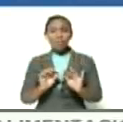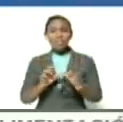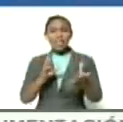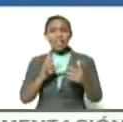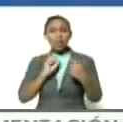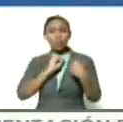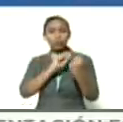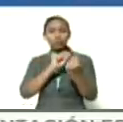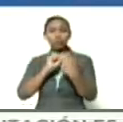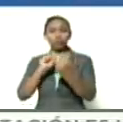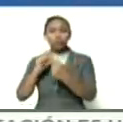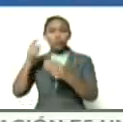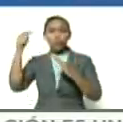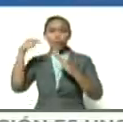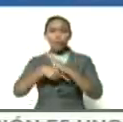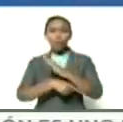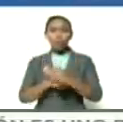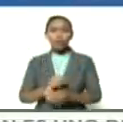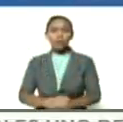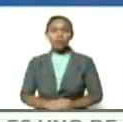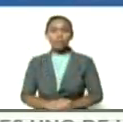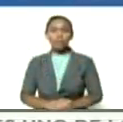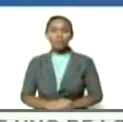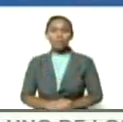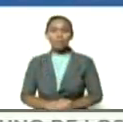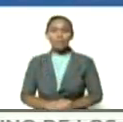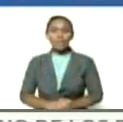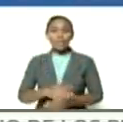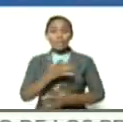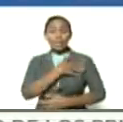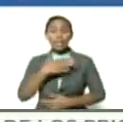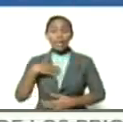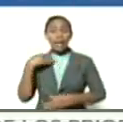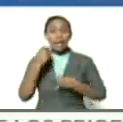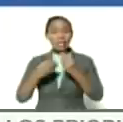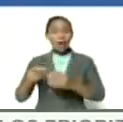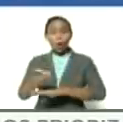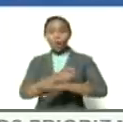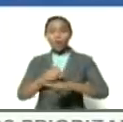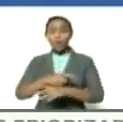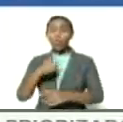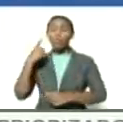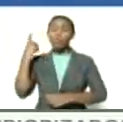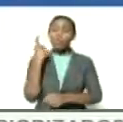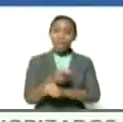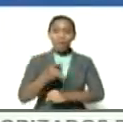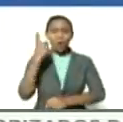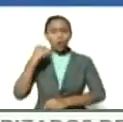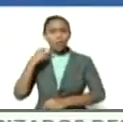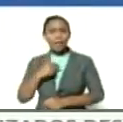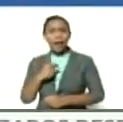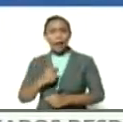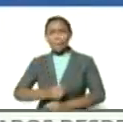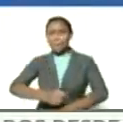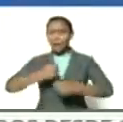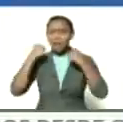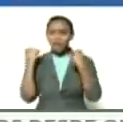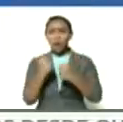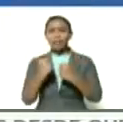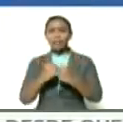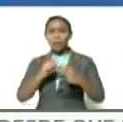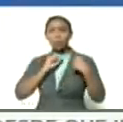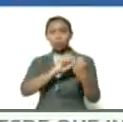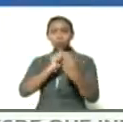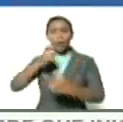autocrítica profunda el que quiera ser gobernante tiene que acostumbrarse a las más duras críticas